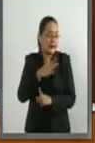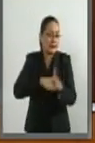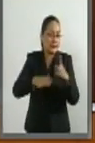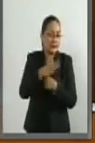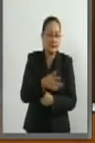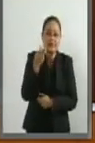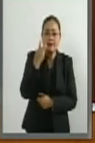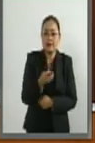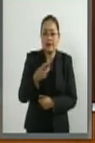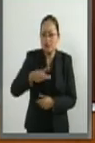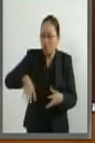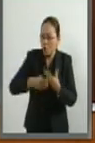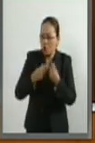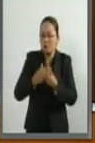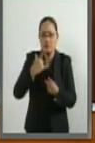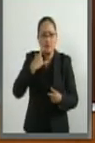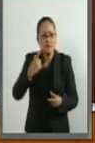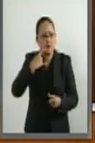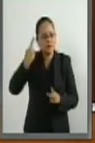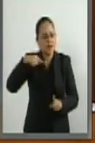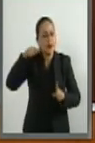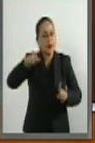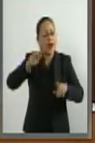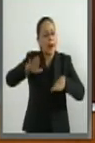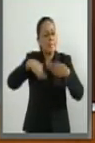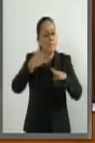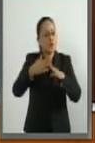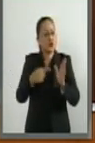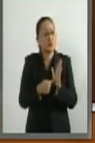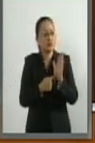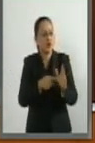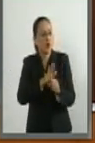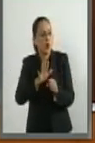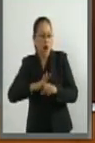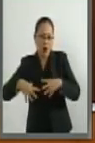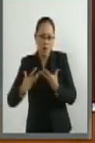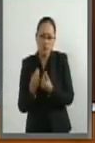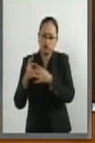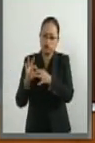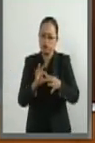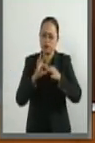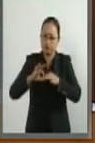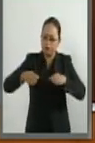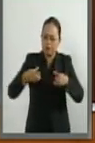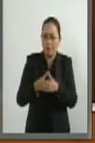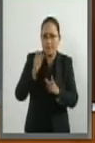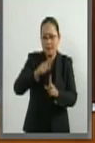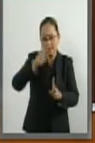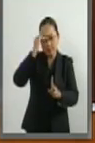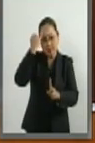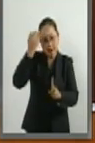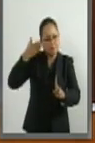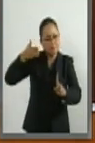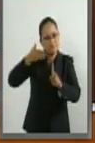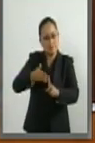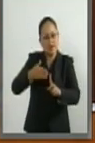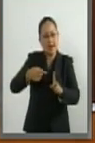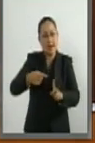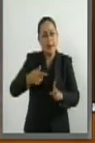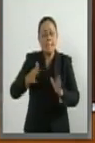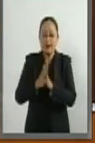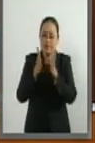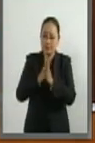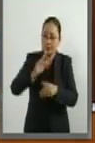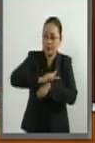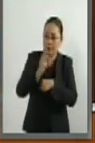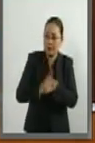esfuerzos. De cara al mundo, México presentará un frente unido, un frente común. La voz de nuestra nación debe